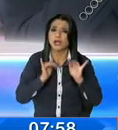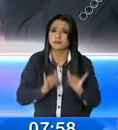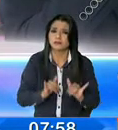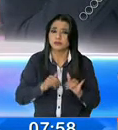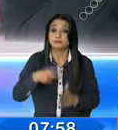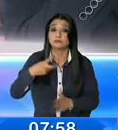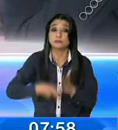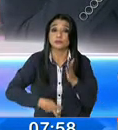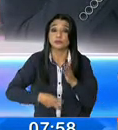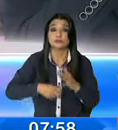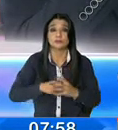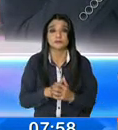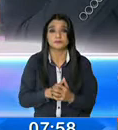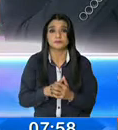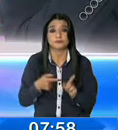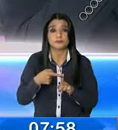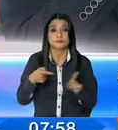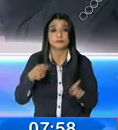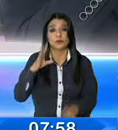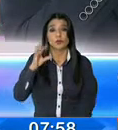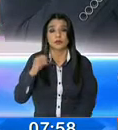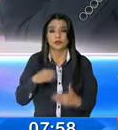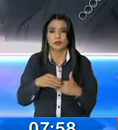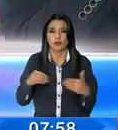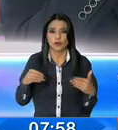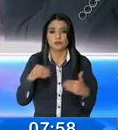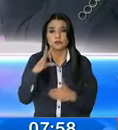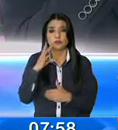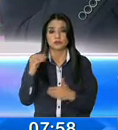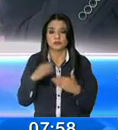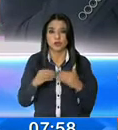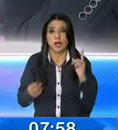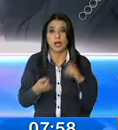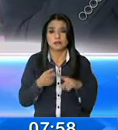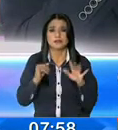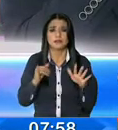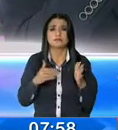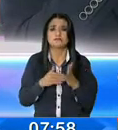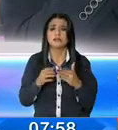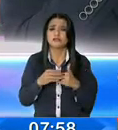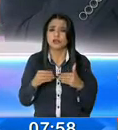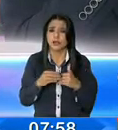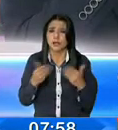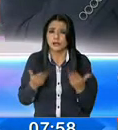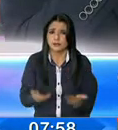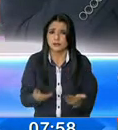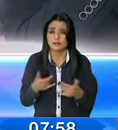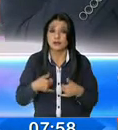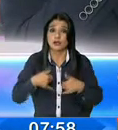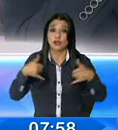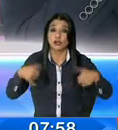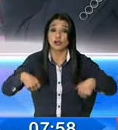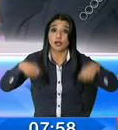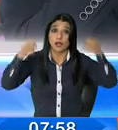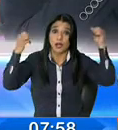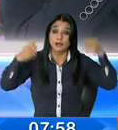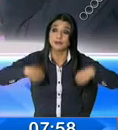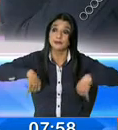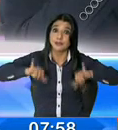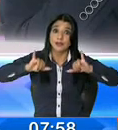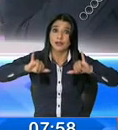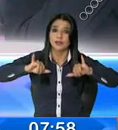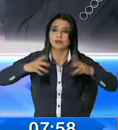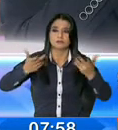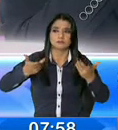desde 40 dólares, 400 dólares, hasta 6 mil dólares para los locales que todavía siguen abriendo y no